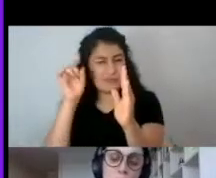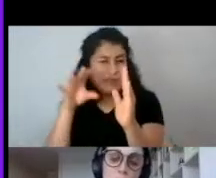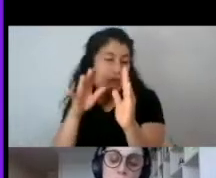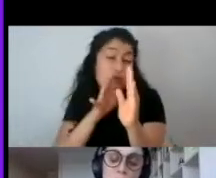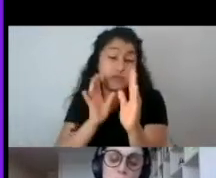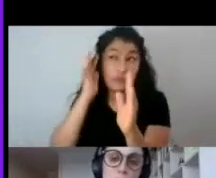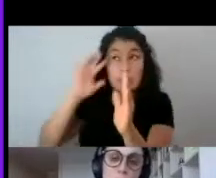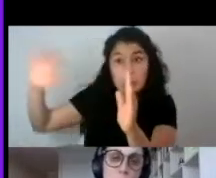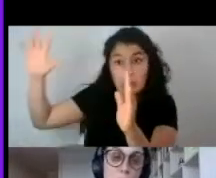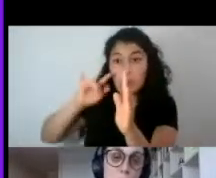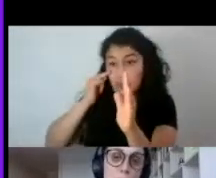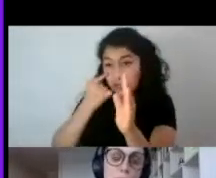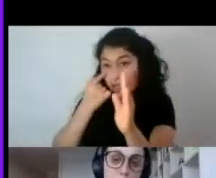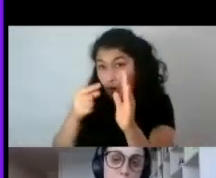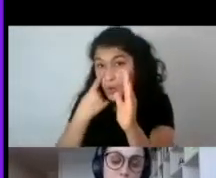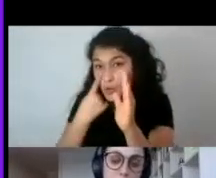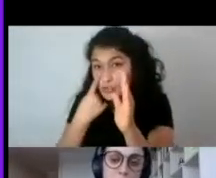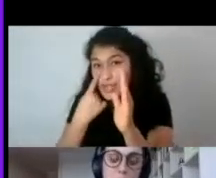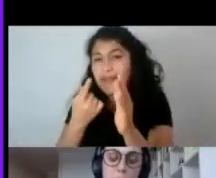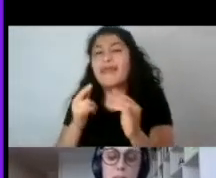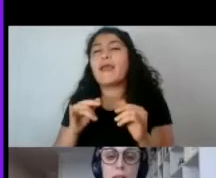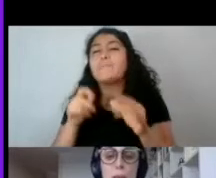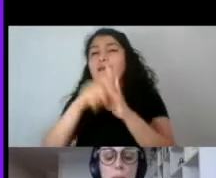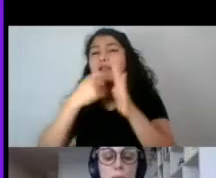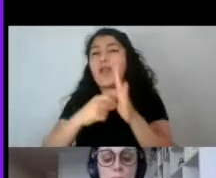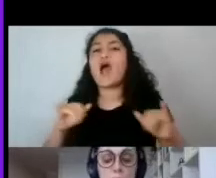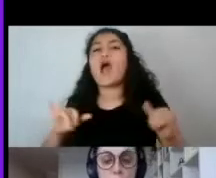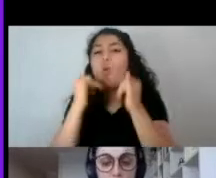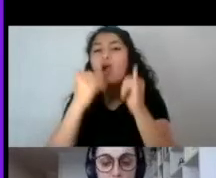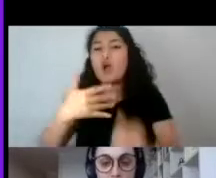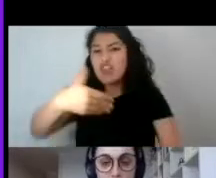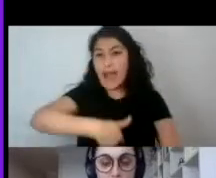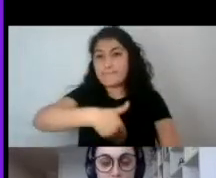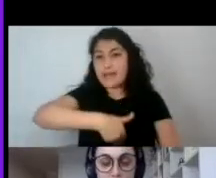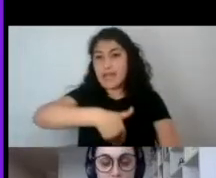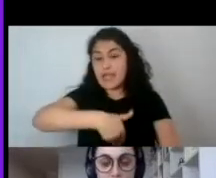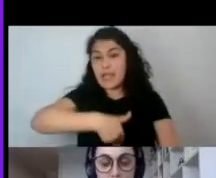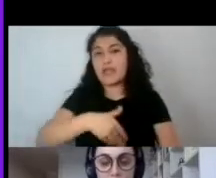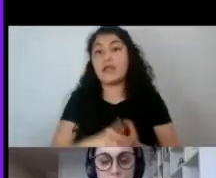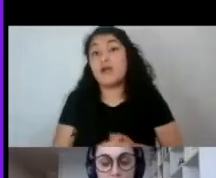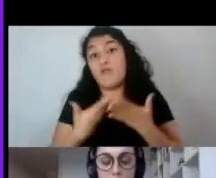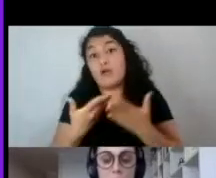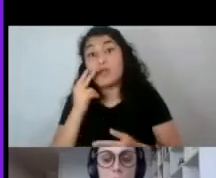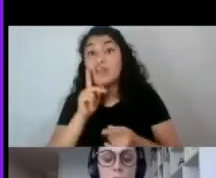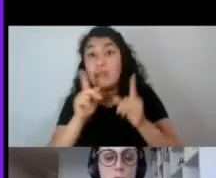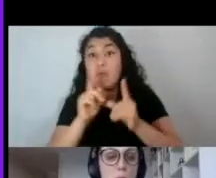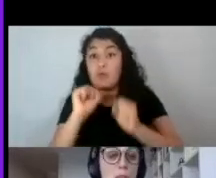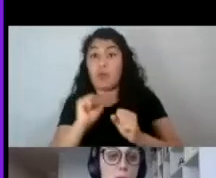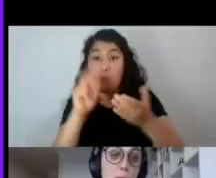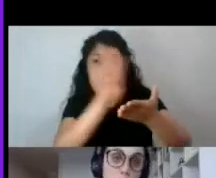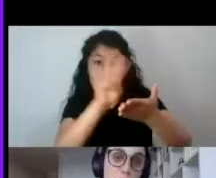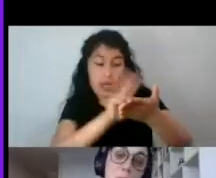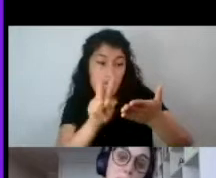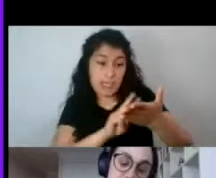la conocen por los juegos del hambre. Quienes hemos podido leer esta saga nos hemos